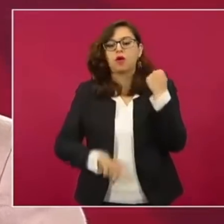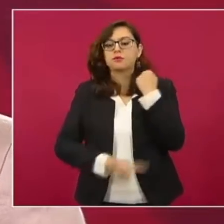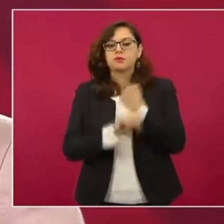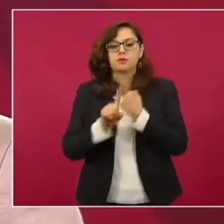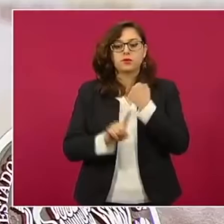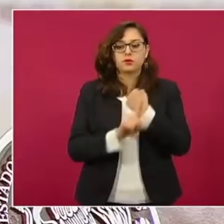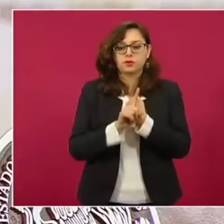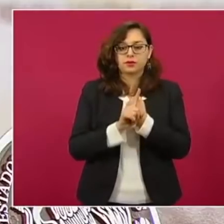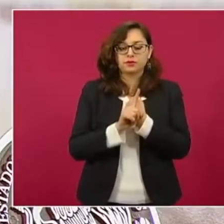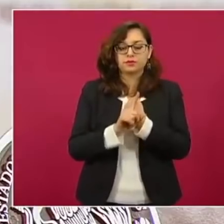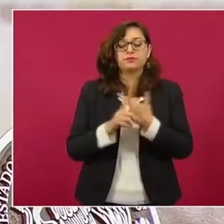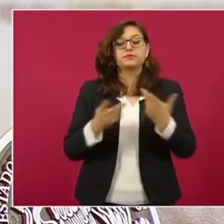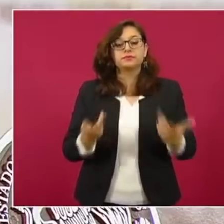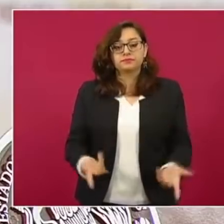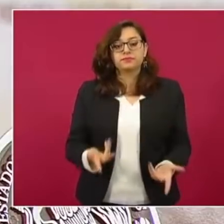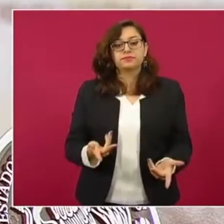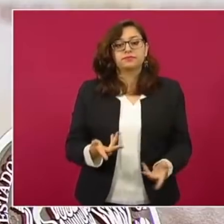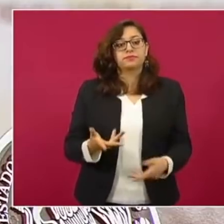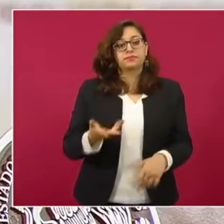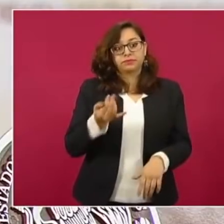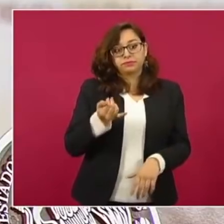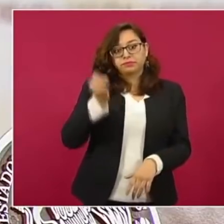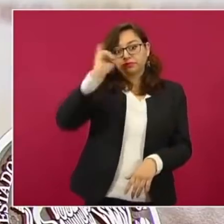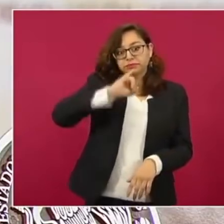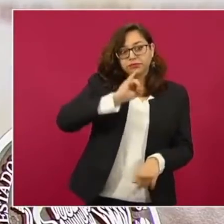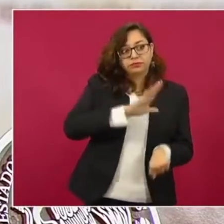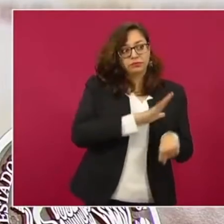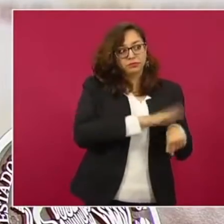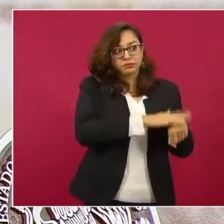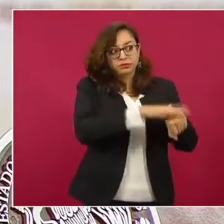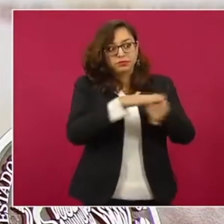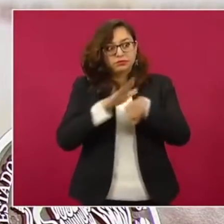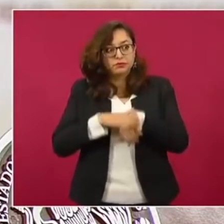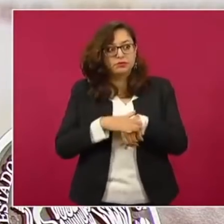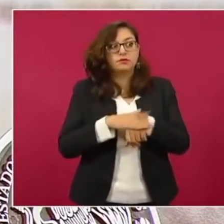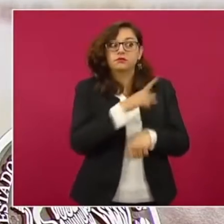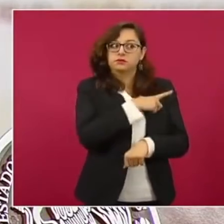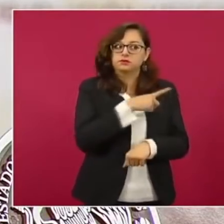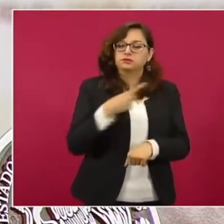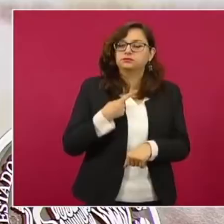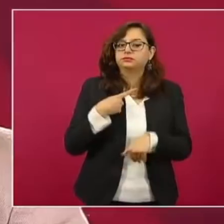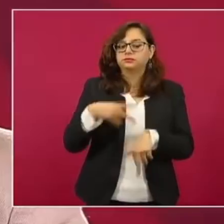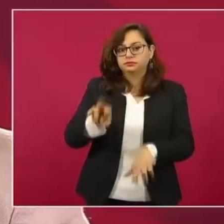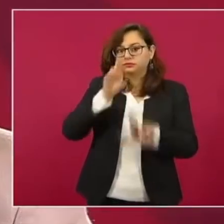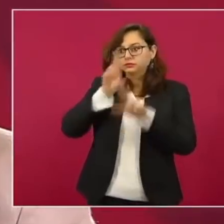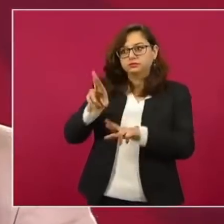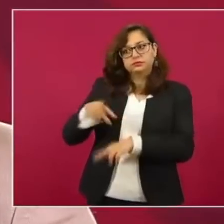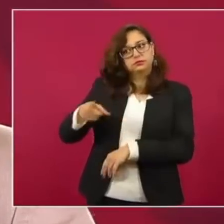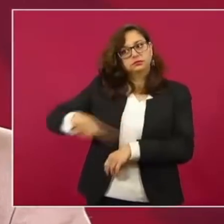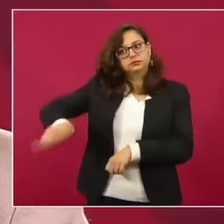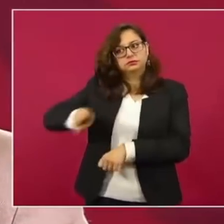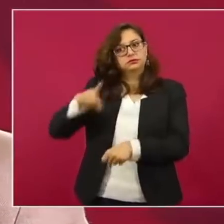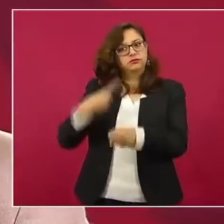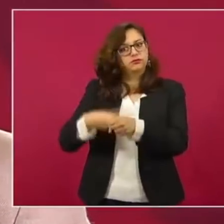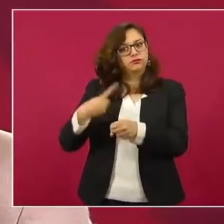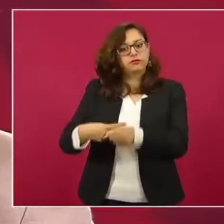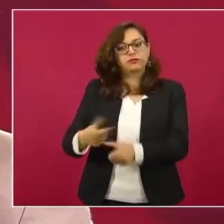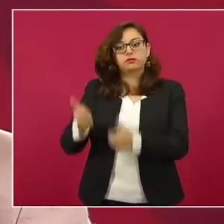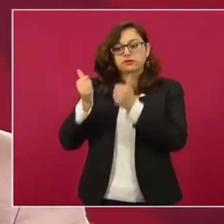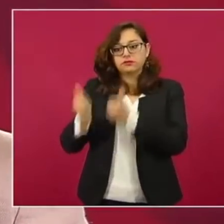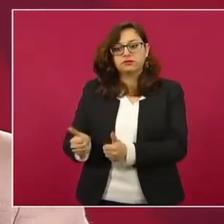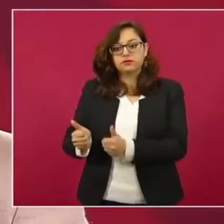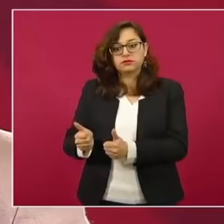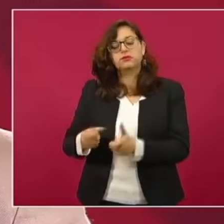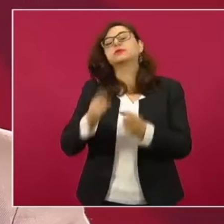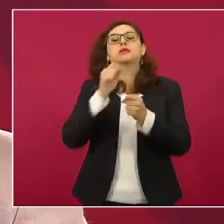sentido, el llamado es para que pueda haber este respeto a estas incapacidades y aquellos trabajadores